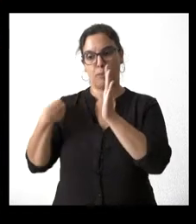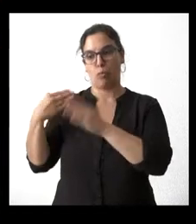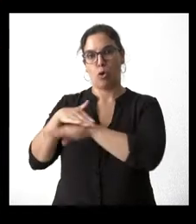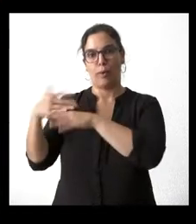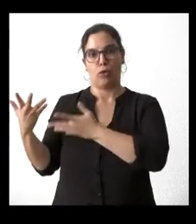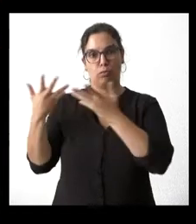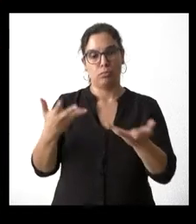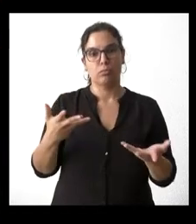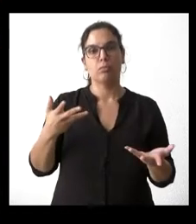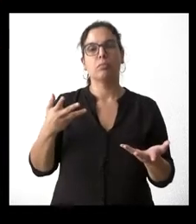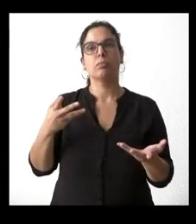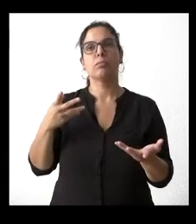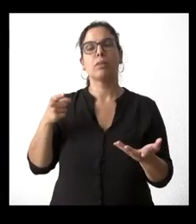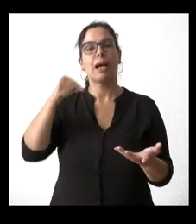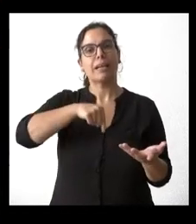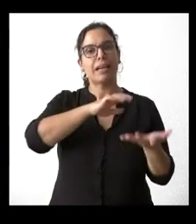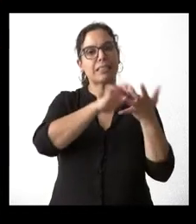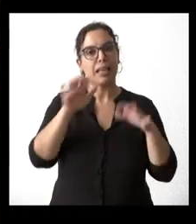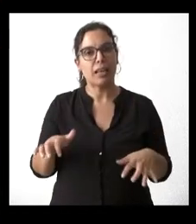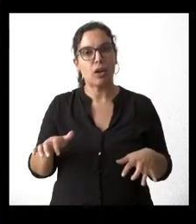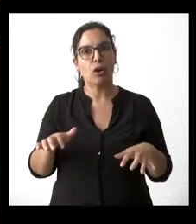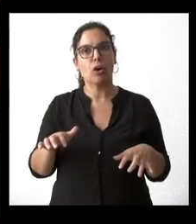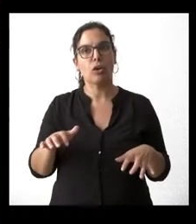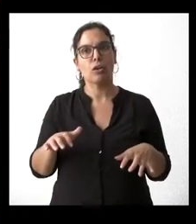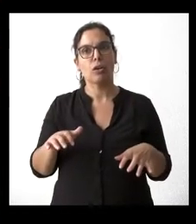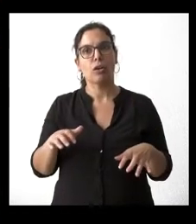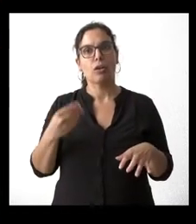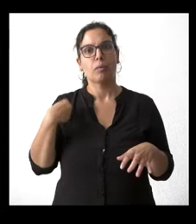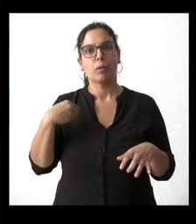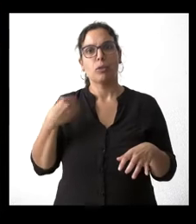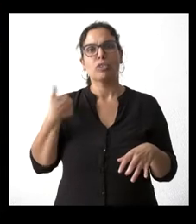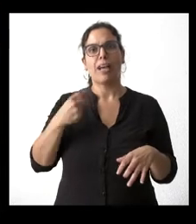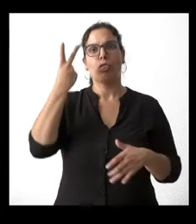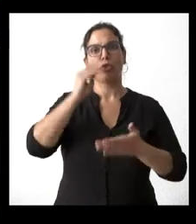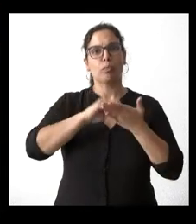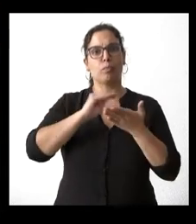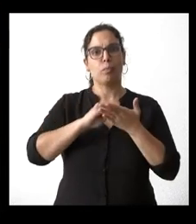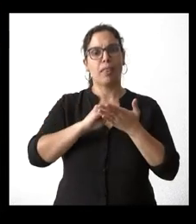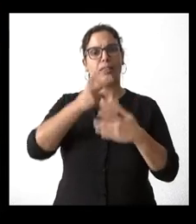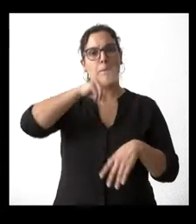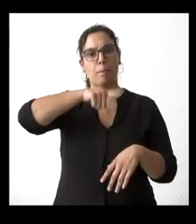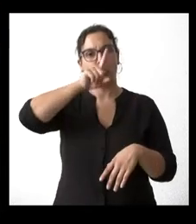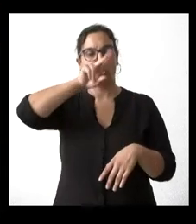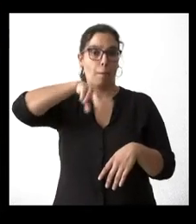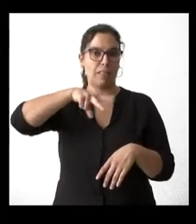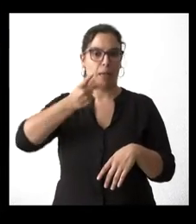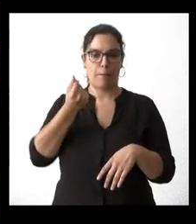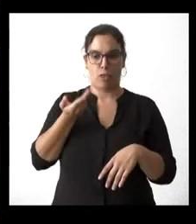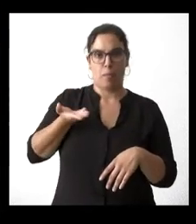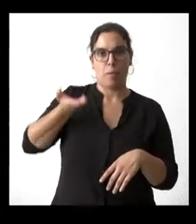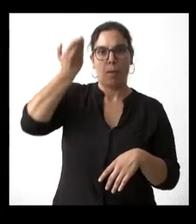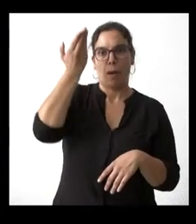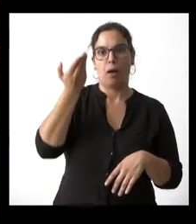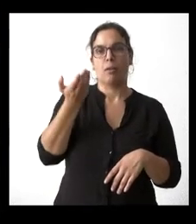a qué se atribuye que Castellarón tenga la segunda mayor infracción por segundo mes consecutivo, ante territorios que pueden ser parejos, como